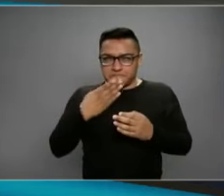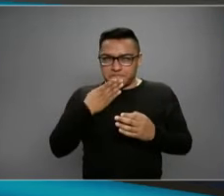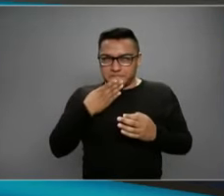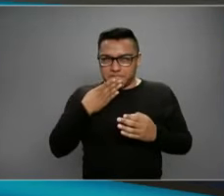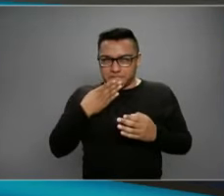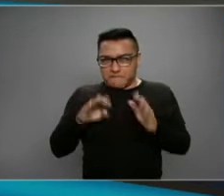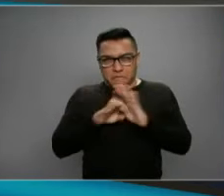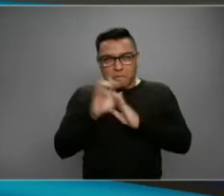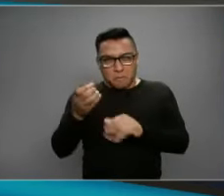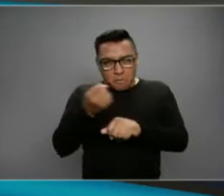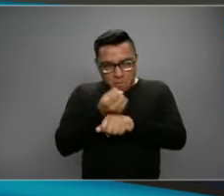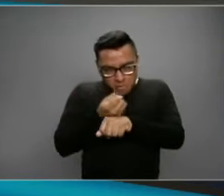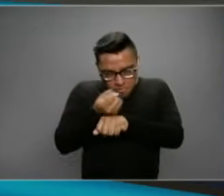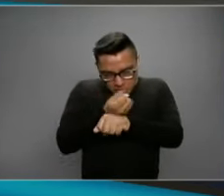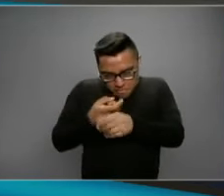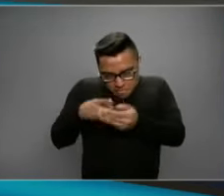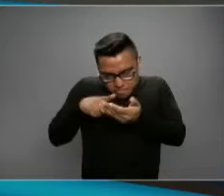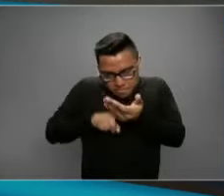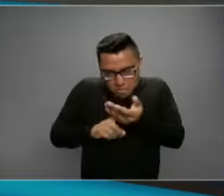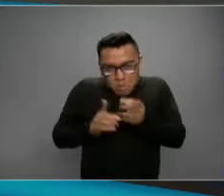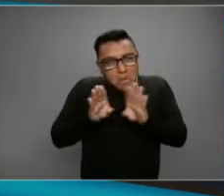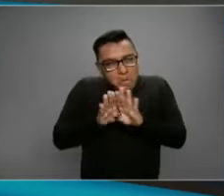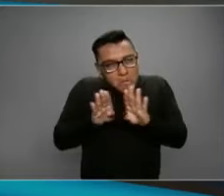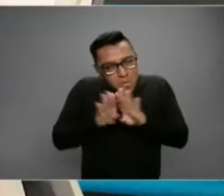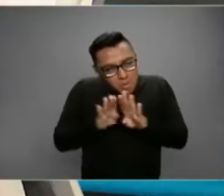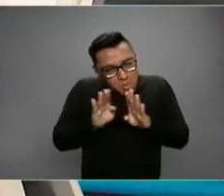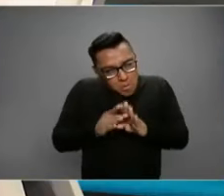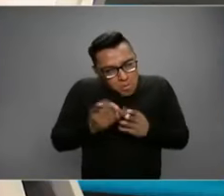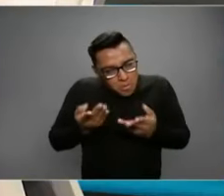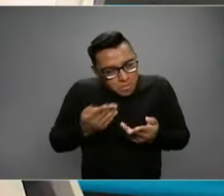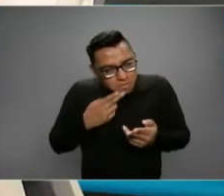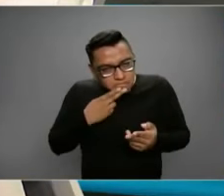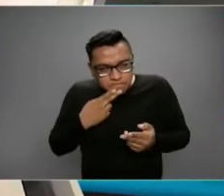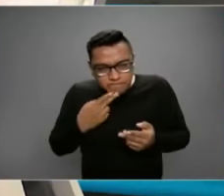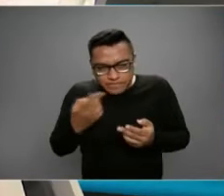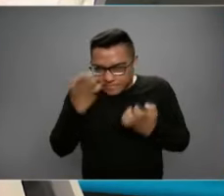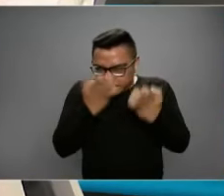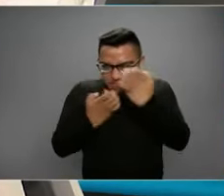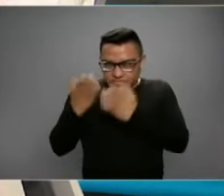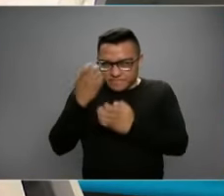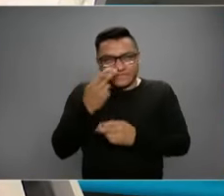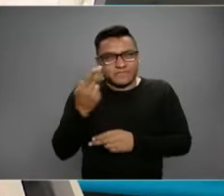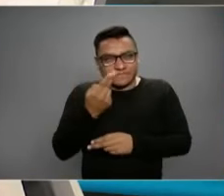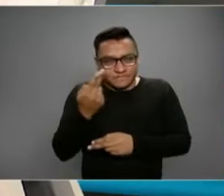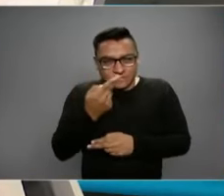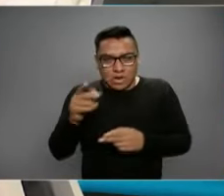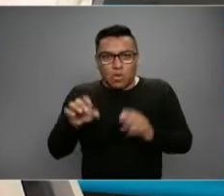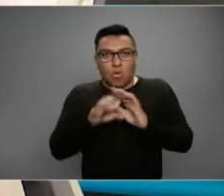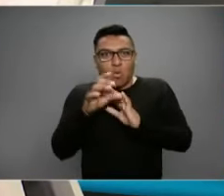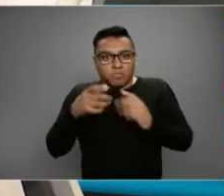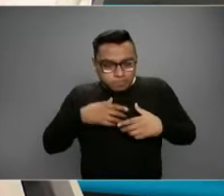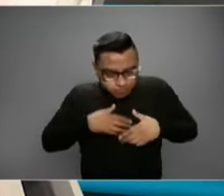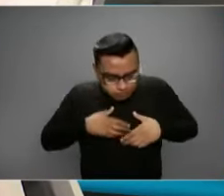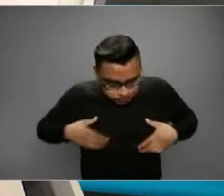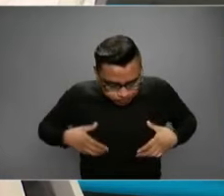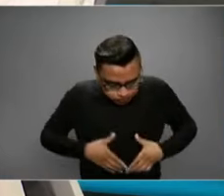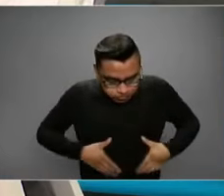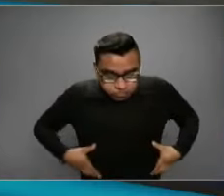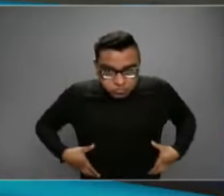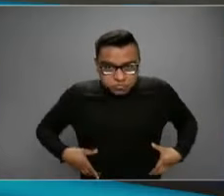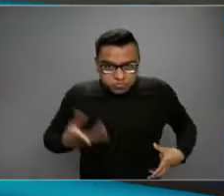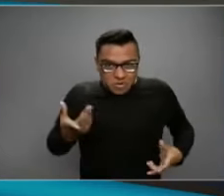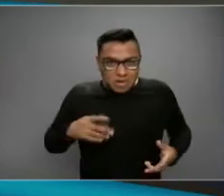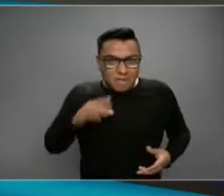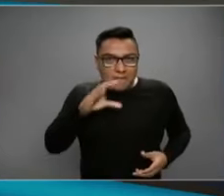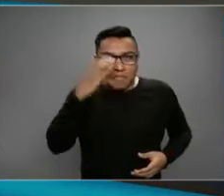glóbulos blancos, glóbulos rojos, plaquetas, sus pulmones con una radiografía de tórax o con una tomografía